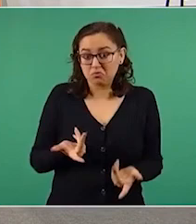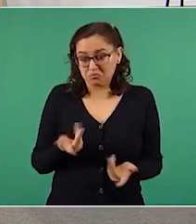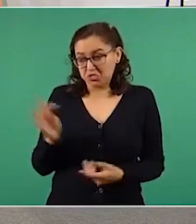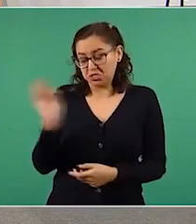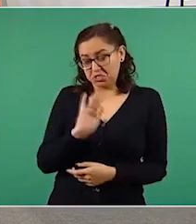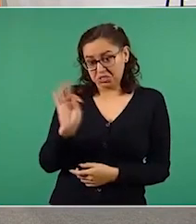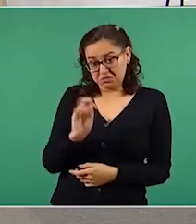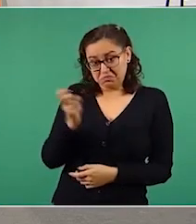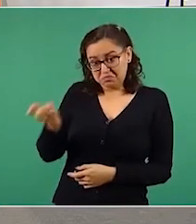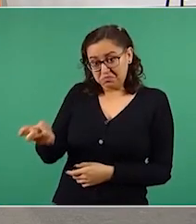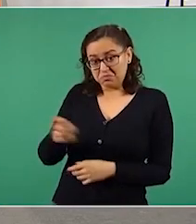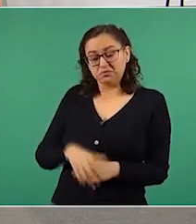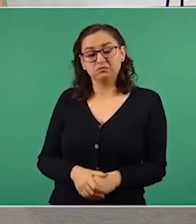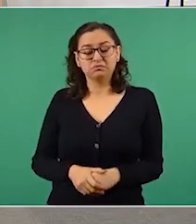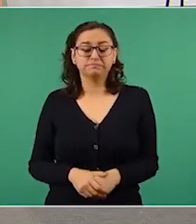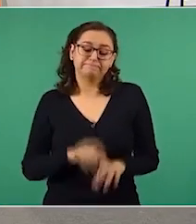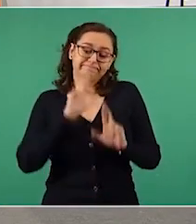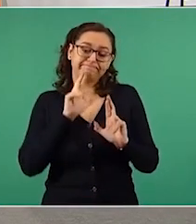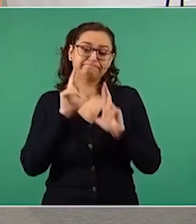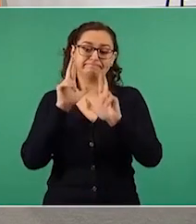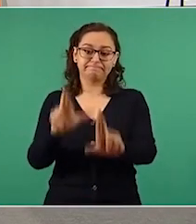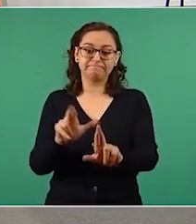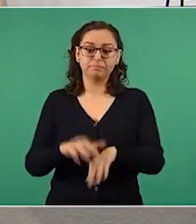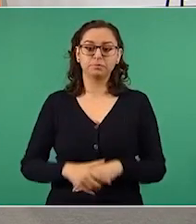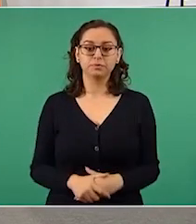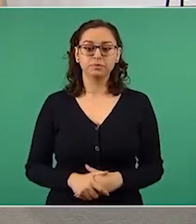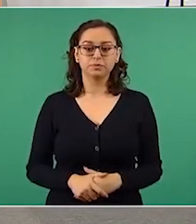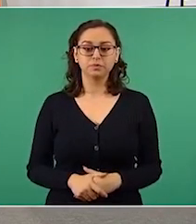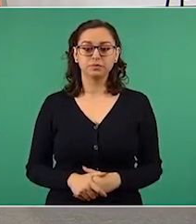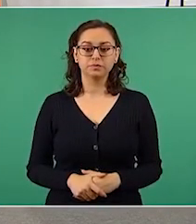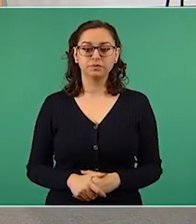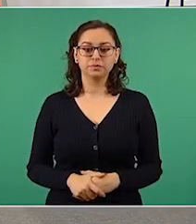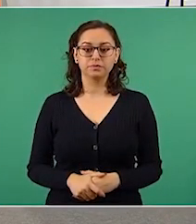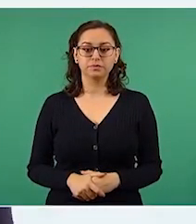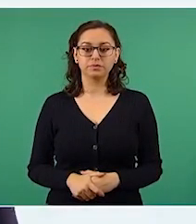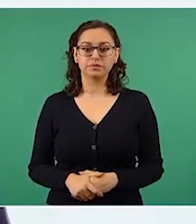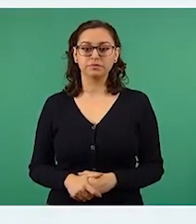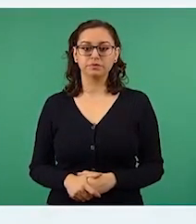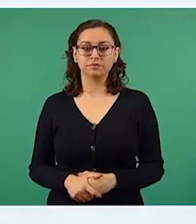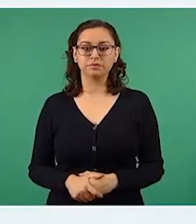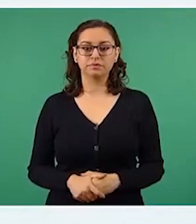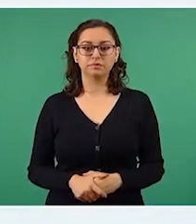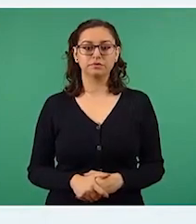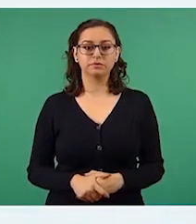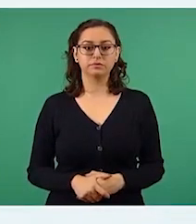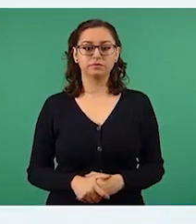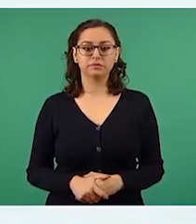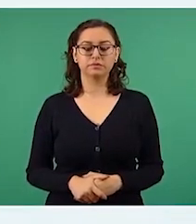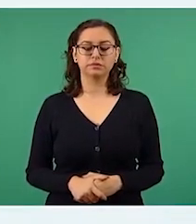este tuit. Nosotros consideramos que es un